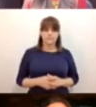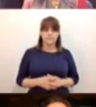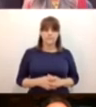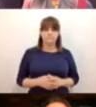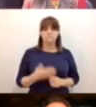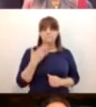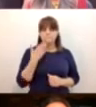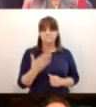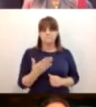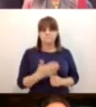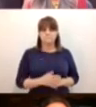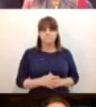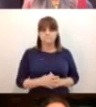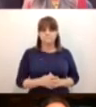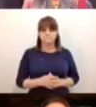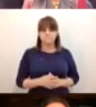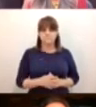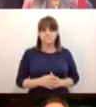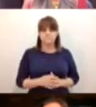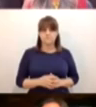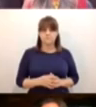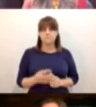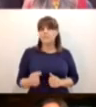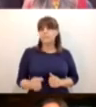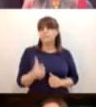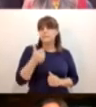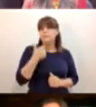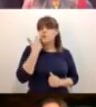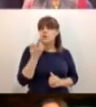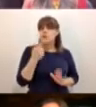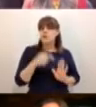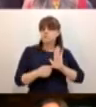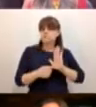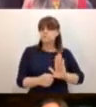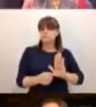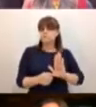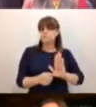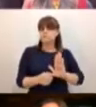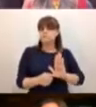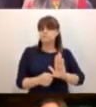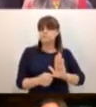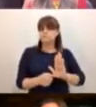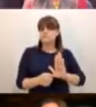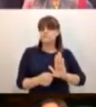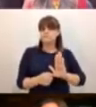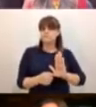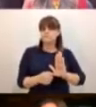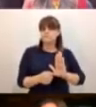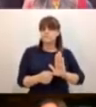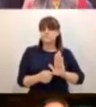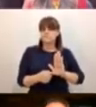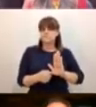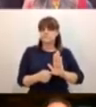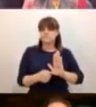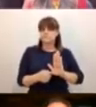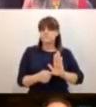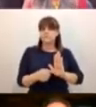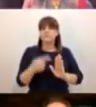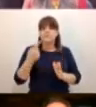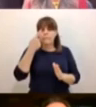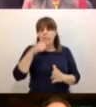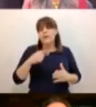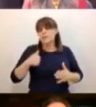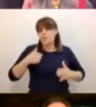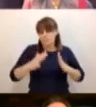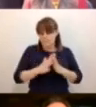Lo primero que quiero destacar, y así mi participación, es